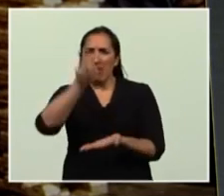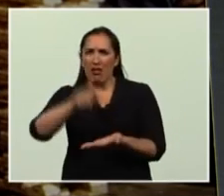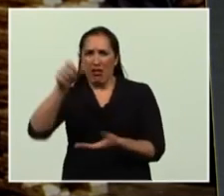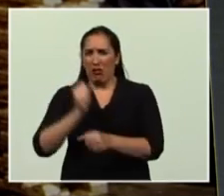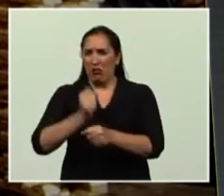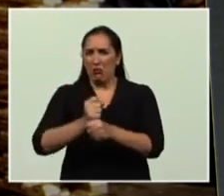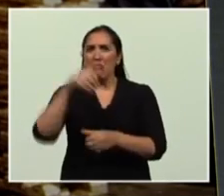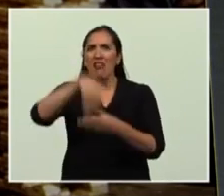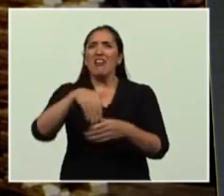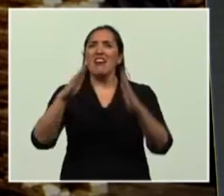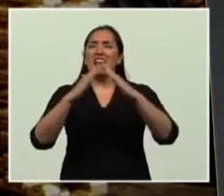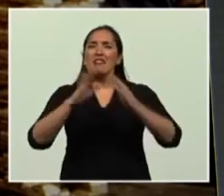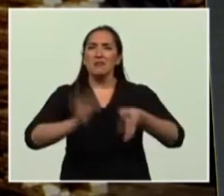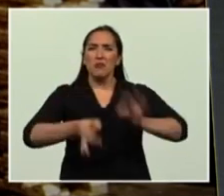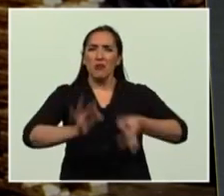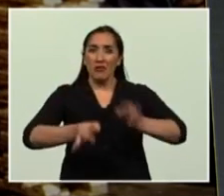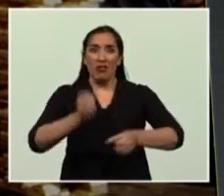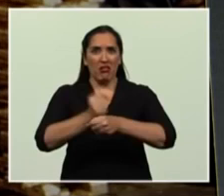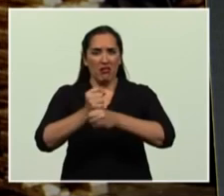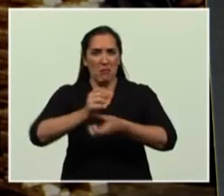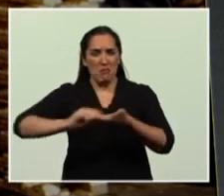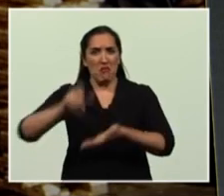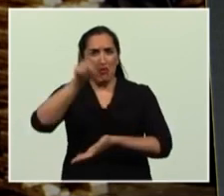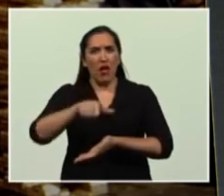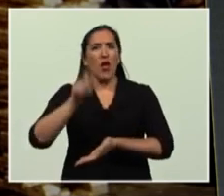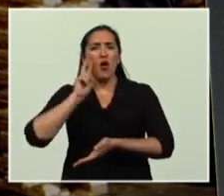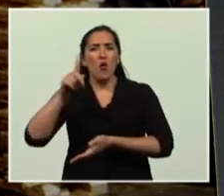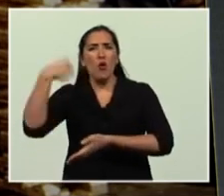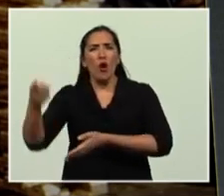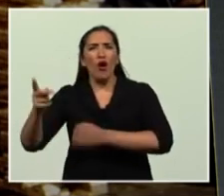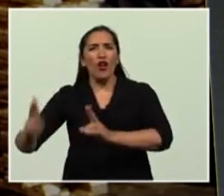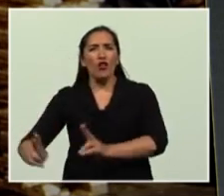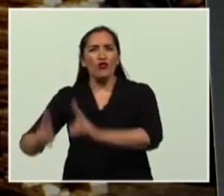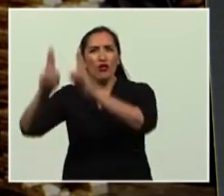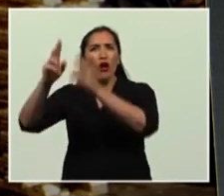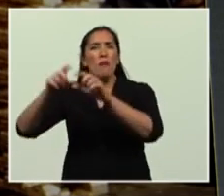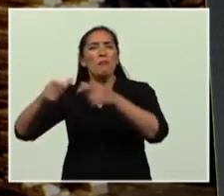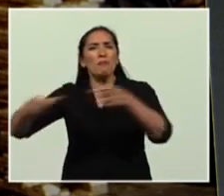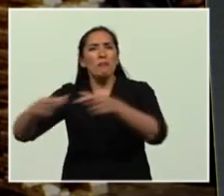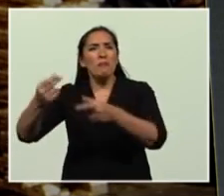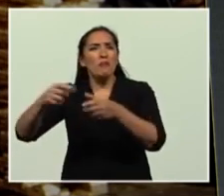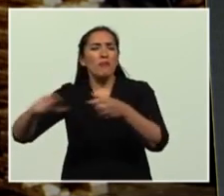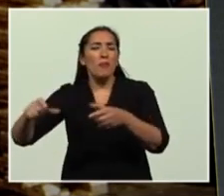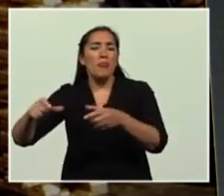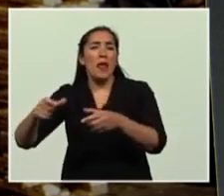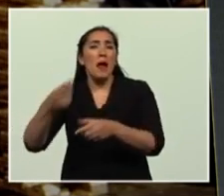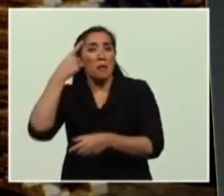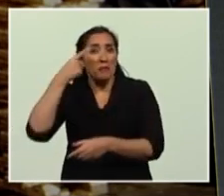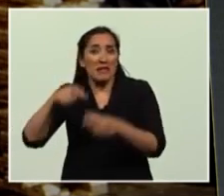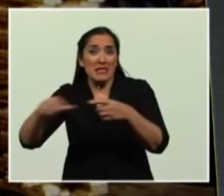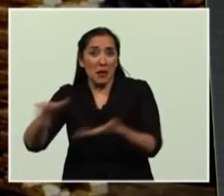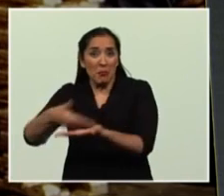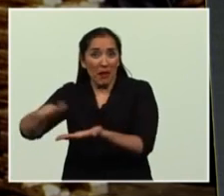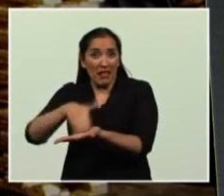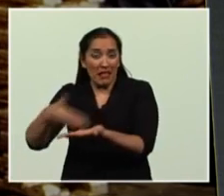Casa de la Moneda y esa torrecita que ustedes ven, no es una torrecita de panes de